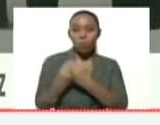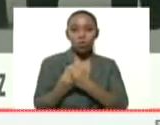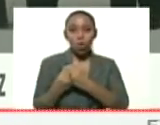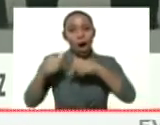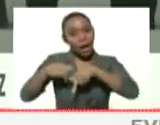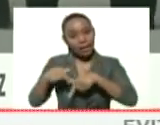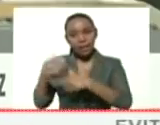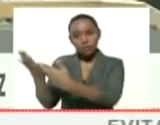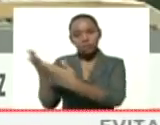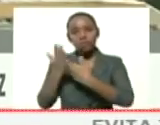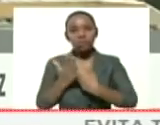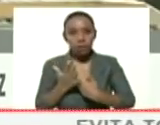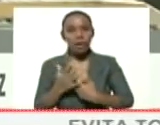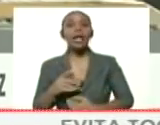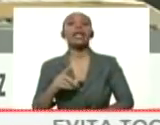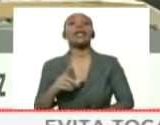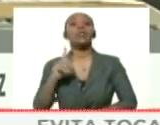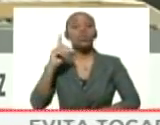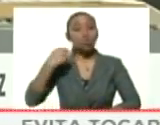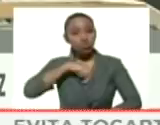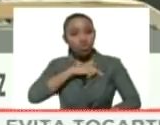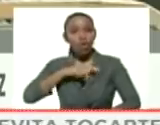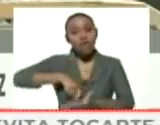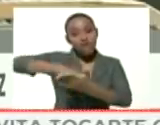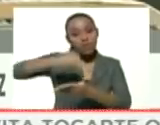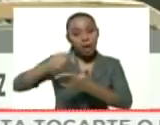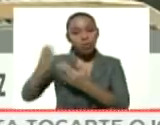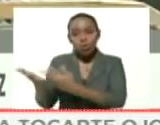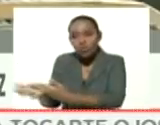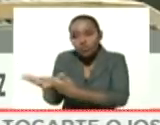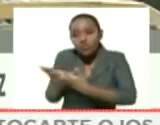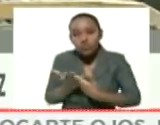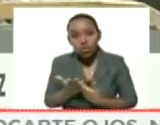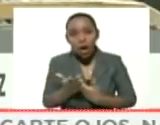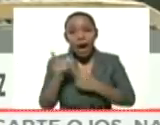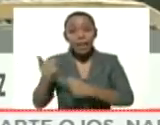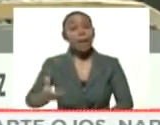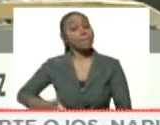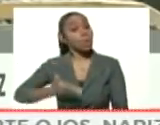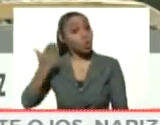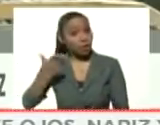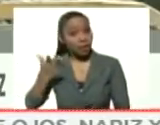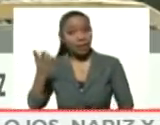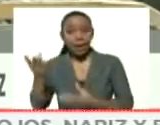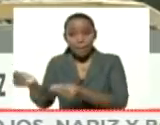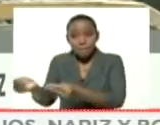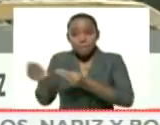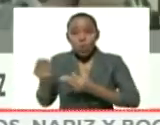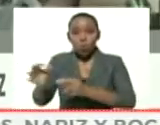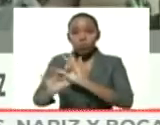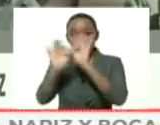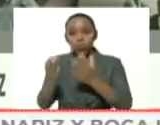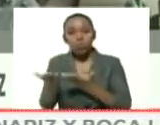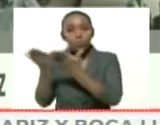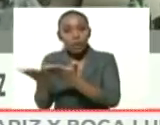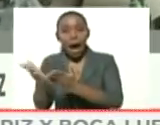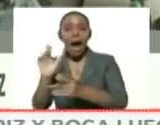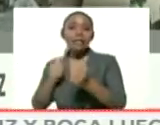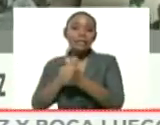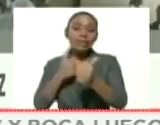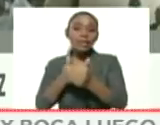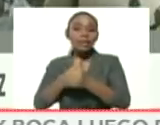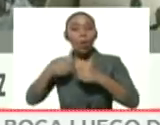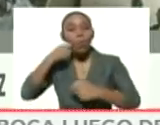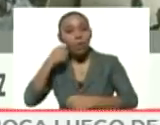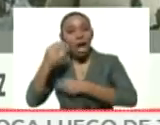a recibir y donde firmamos el acta de recibimiento de esta importante donación en asistencia humanitaria que hace